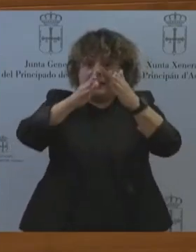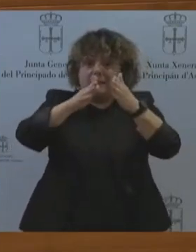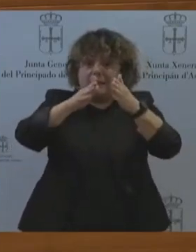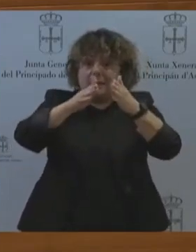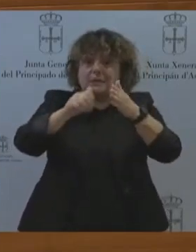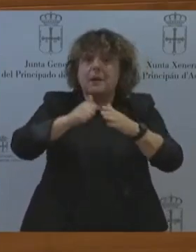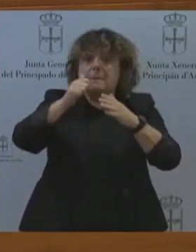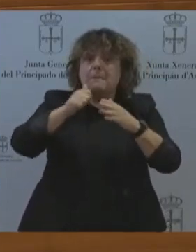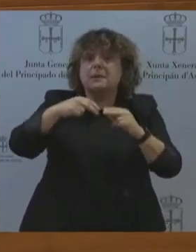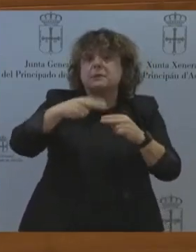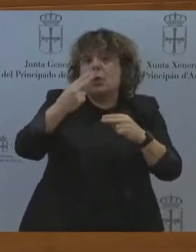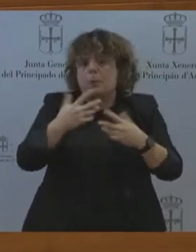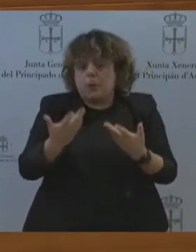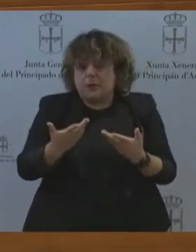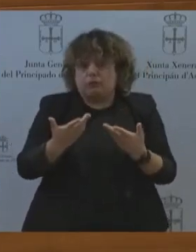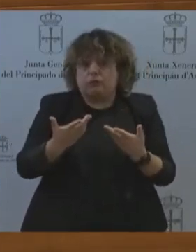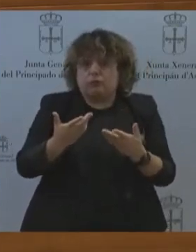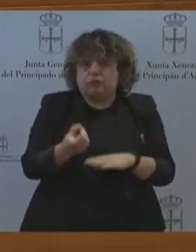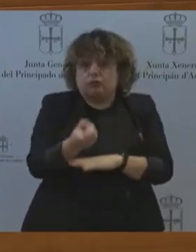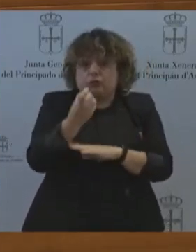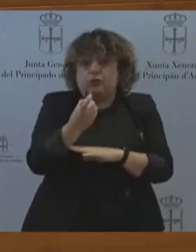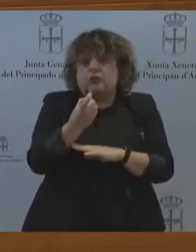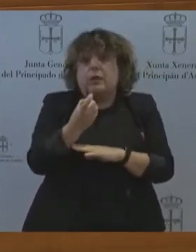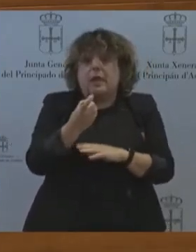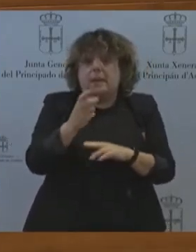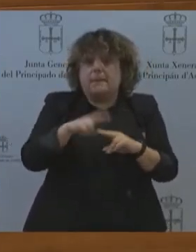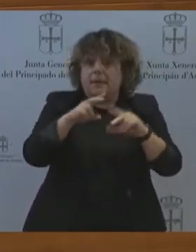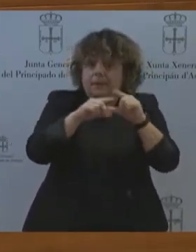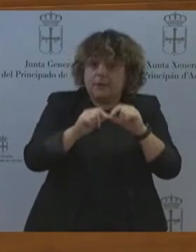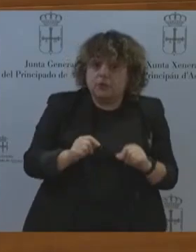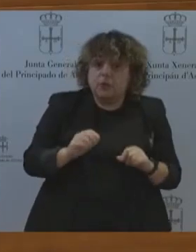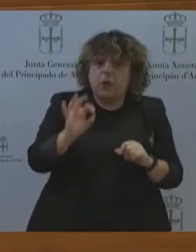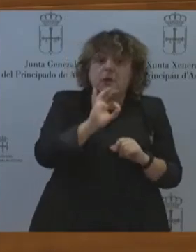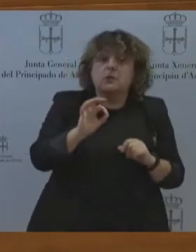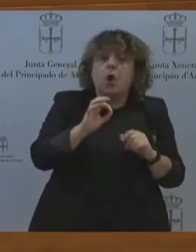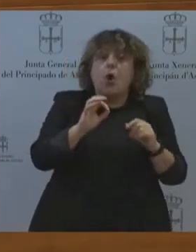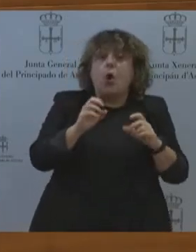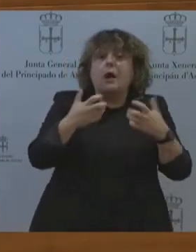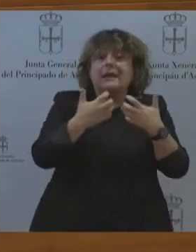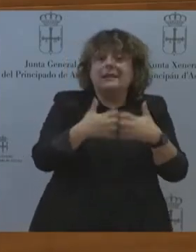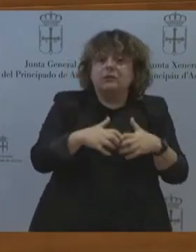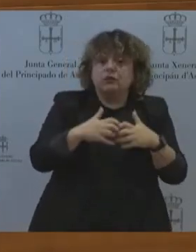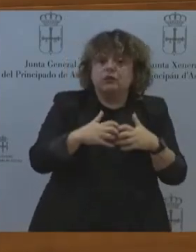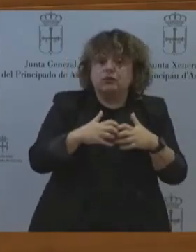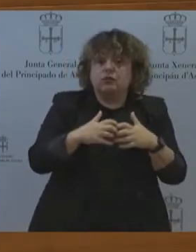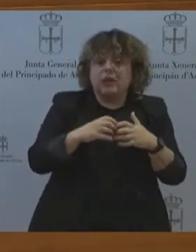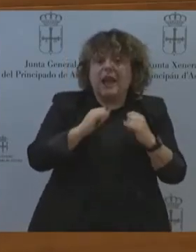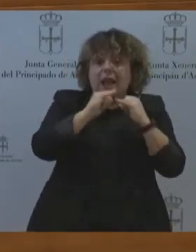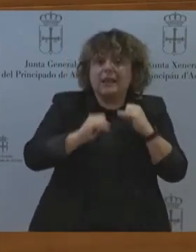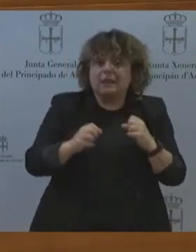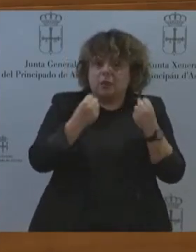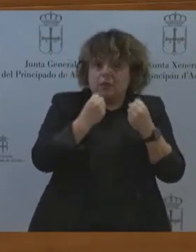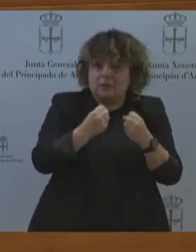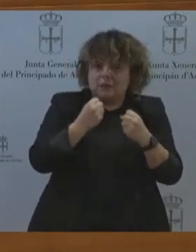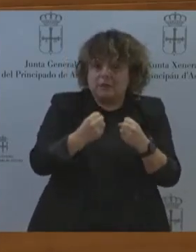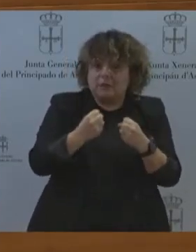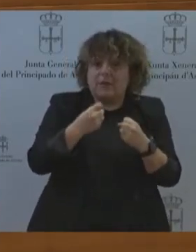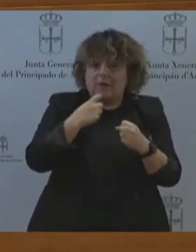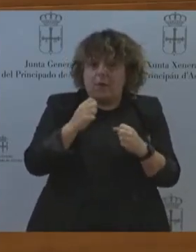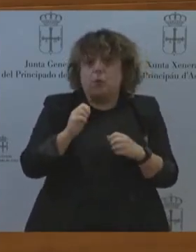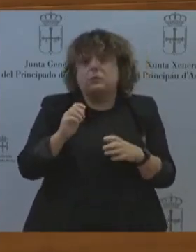industria electrointensiva, tras el fracaso que supuso el Estatuto, que su propio Gobierno reconoce, el fracaso del Estatuto aprobado por el Gobierno de Pedro Sánchez,